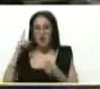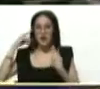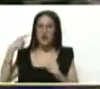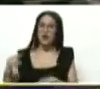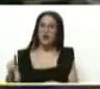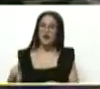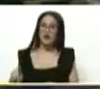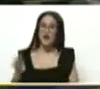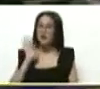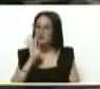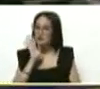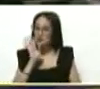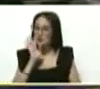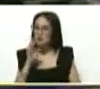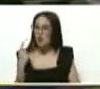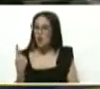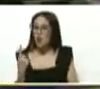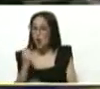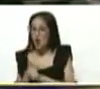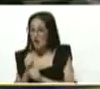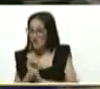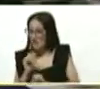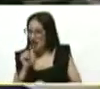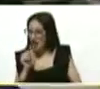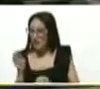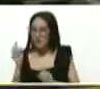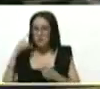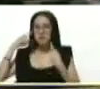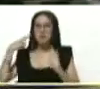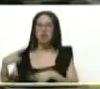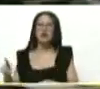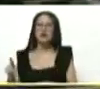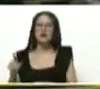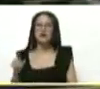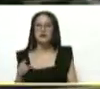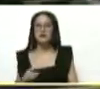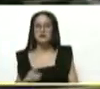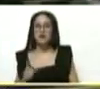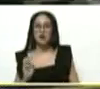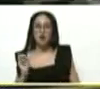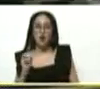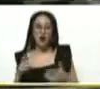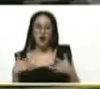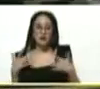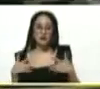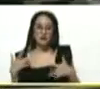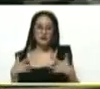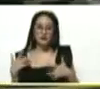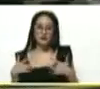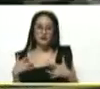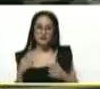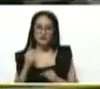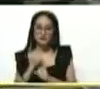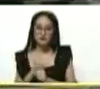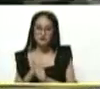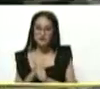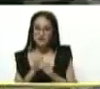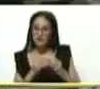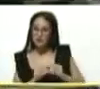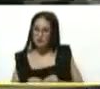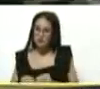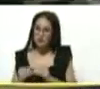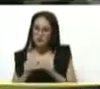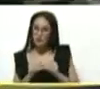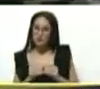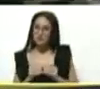los escombros allí después de una obra o las actividades o las obras de reconstrucción de